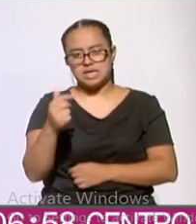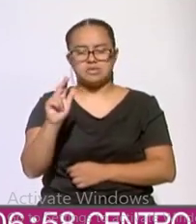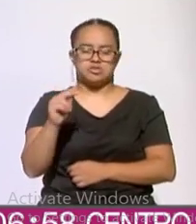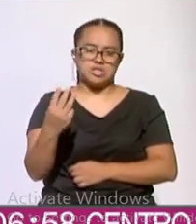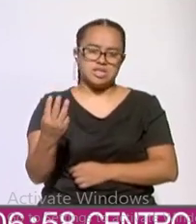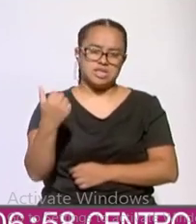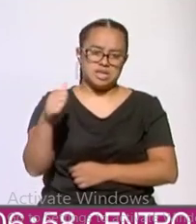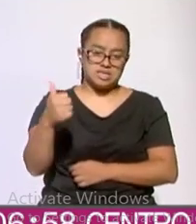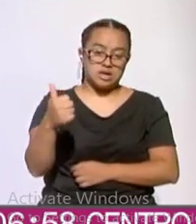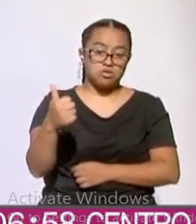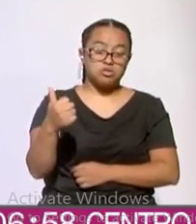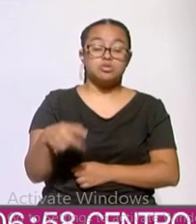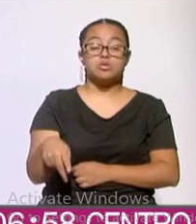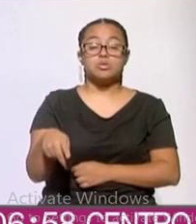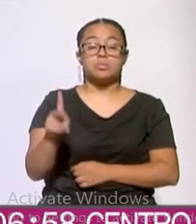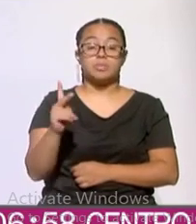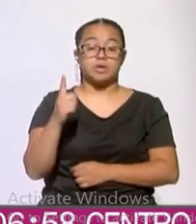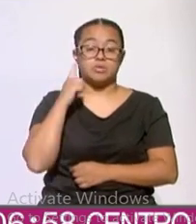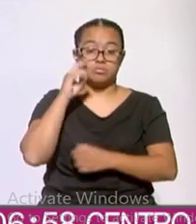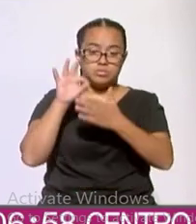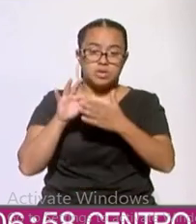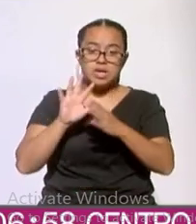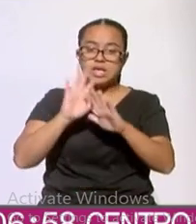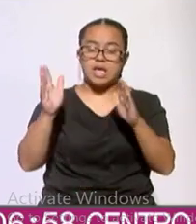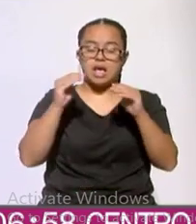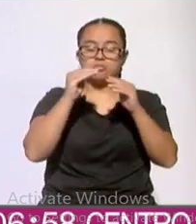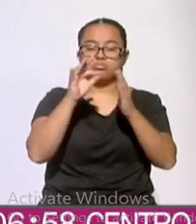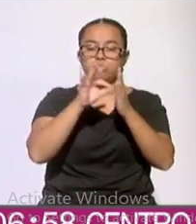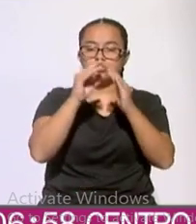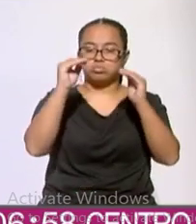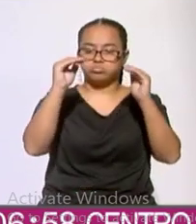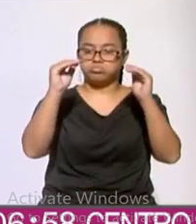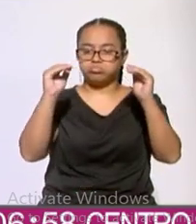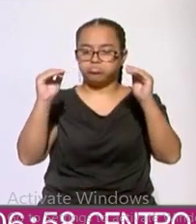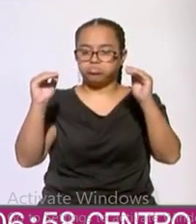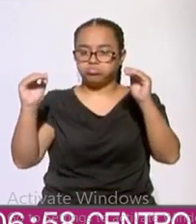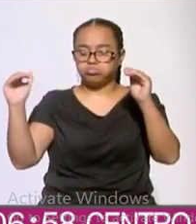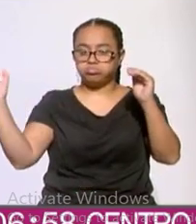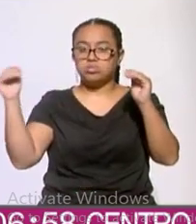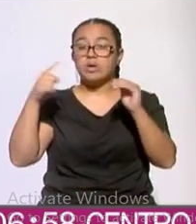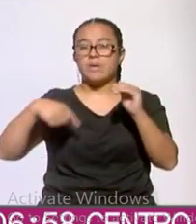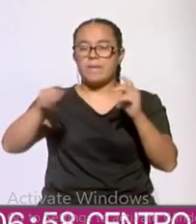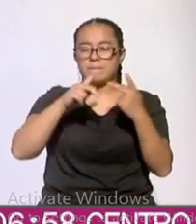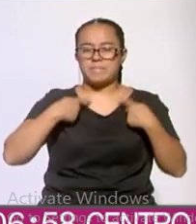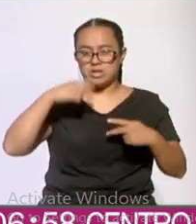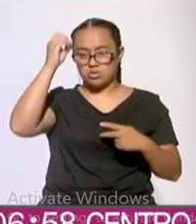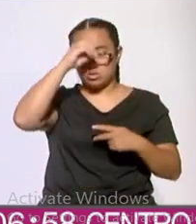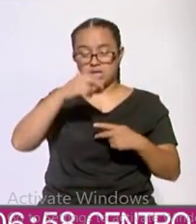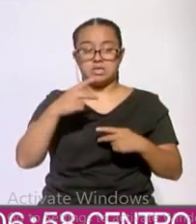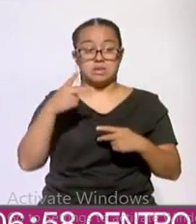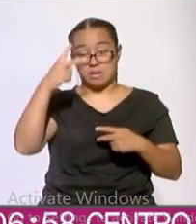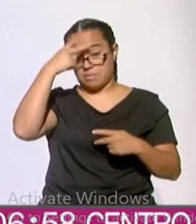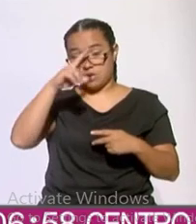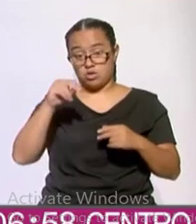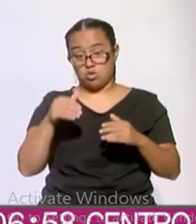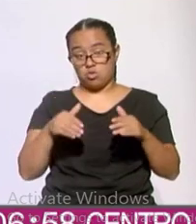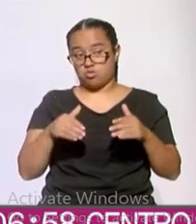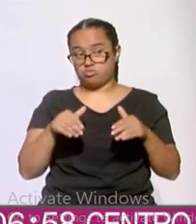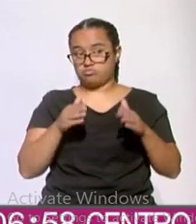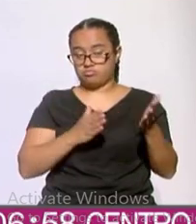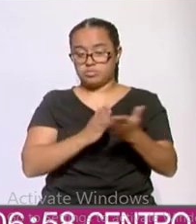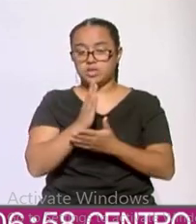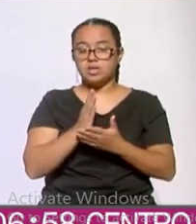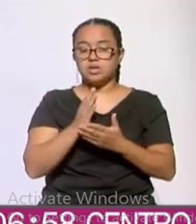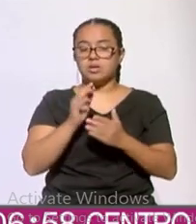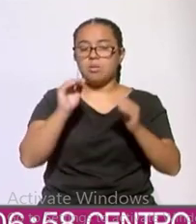dirías que si lo pones en tendencia ha ido bajando la posición no intervencionista y ha ido subiendo ligeramente